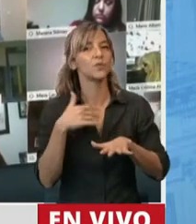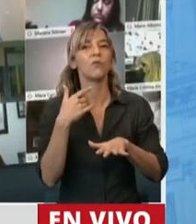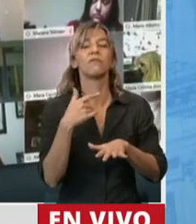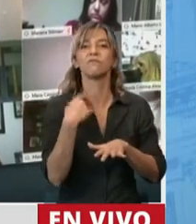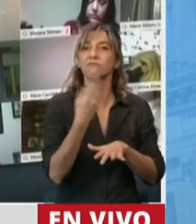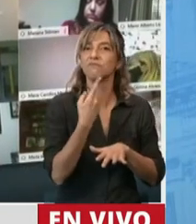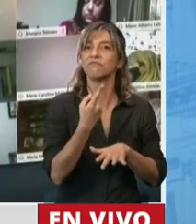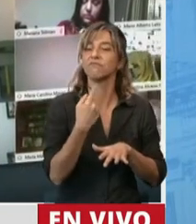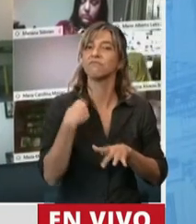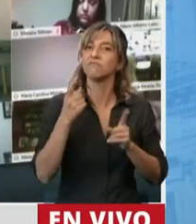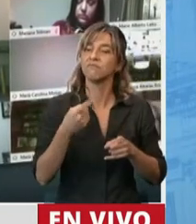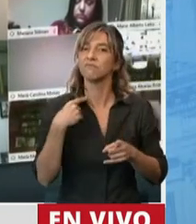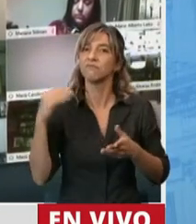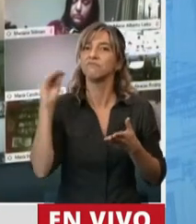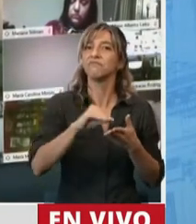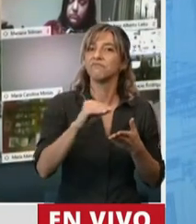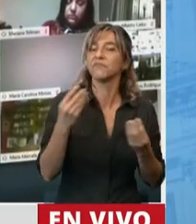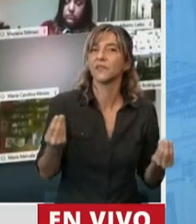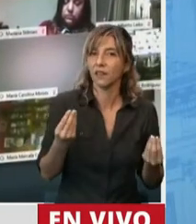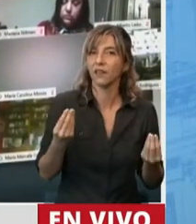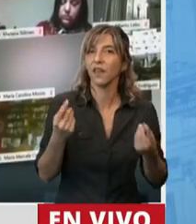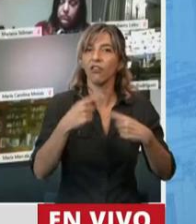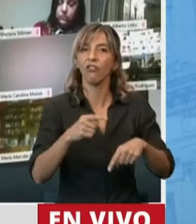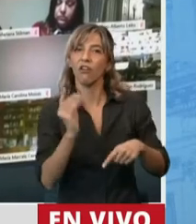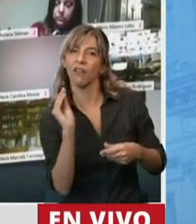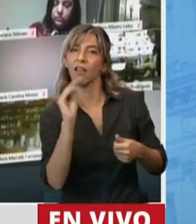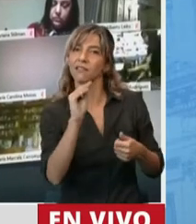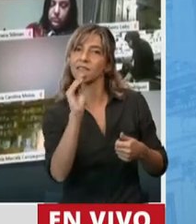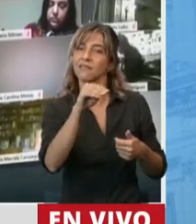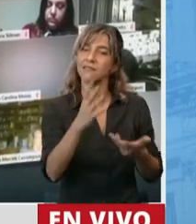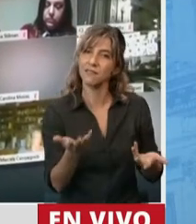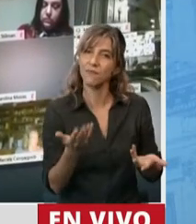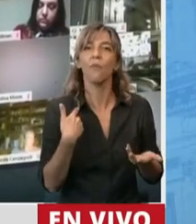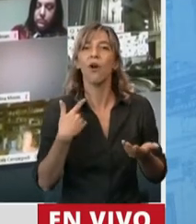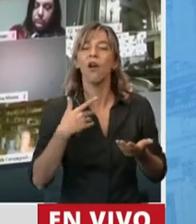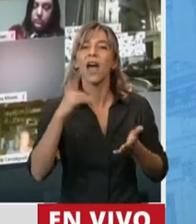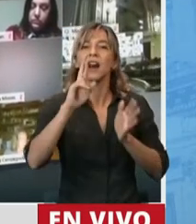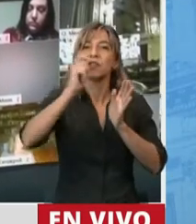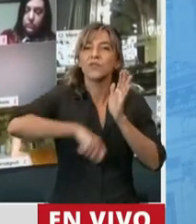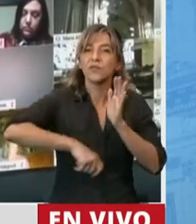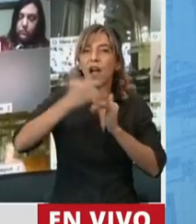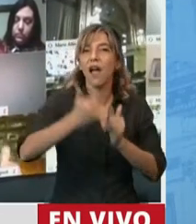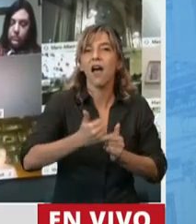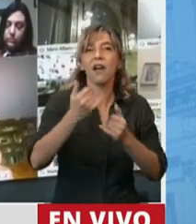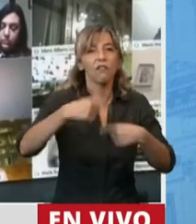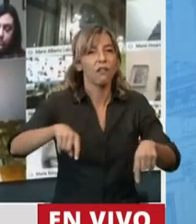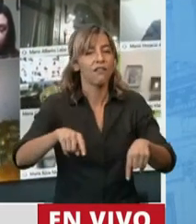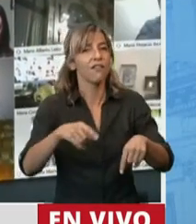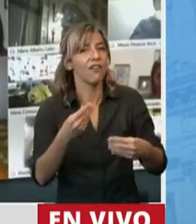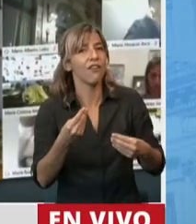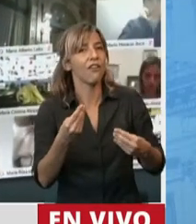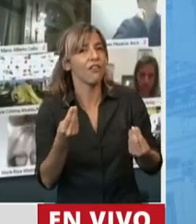agregan incentivos adicionales. Es decir, hay una resolución material, un efecto material